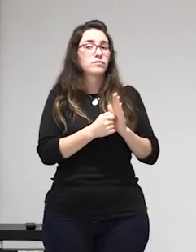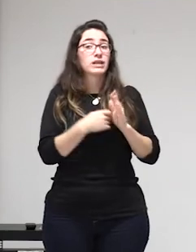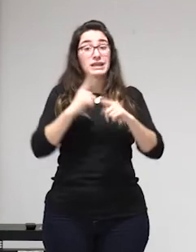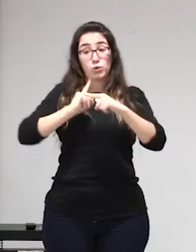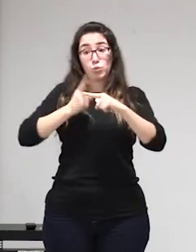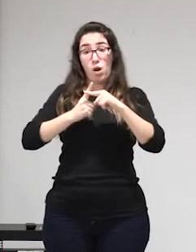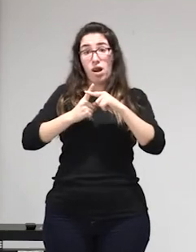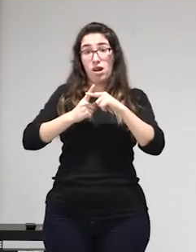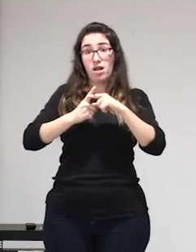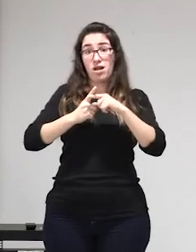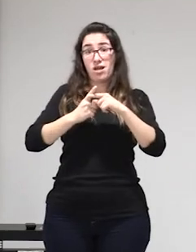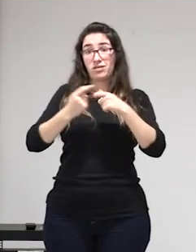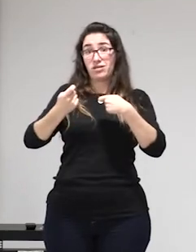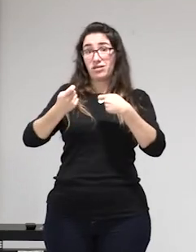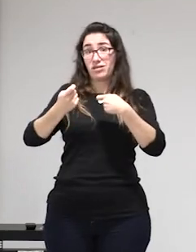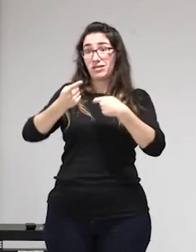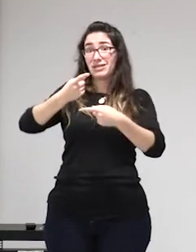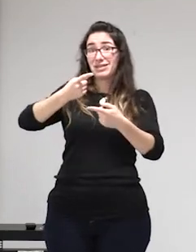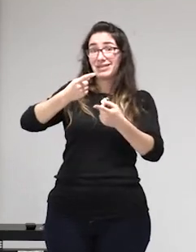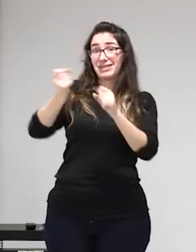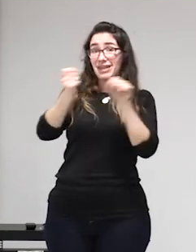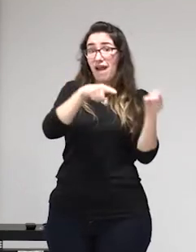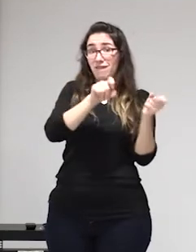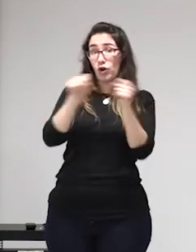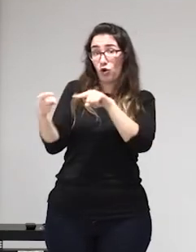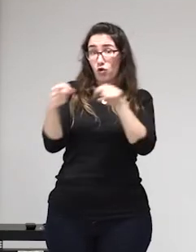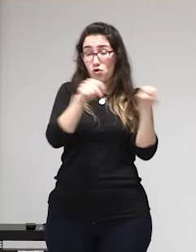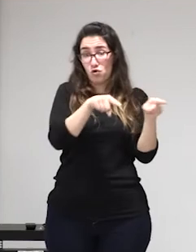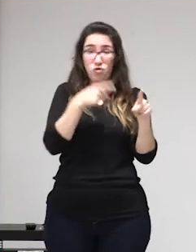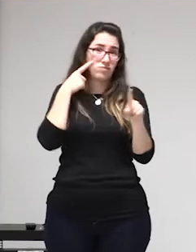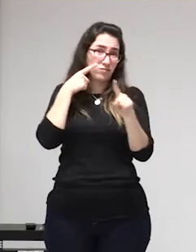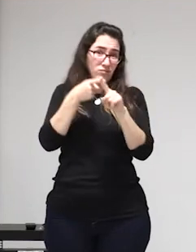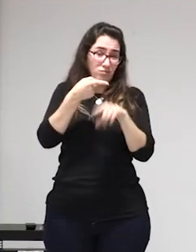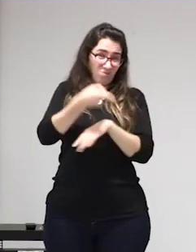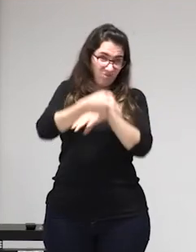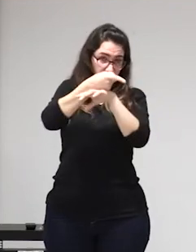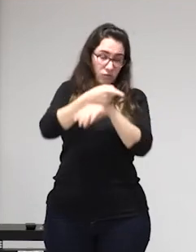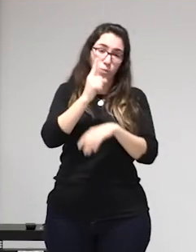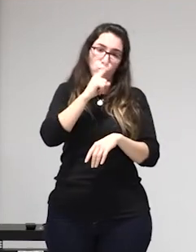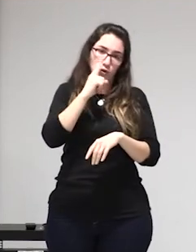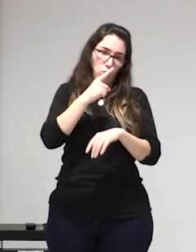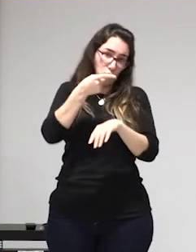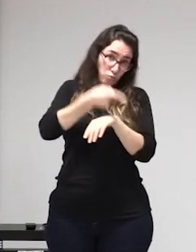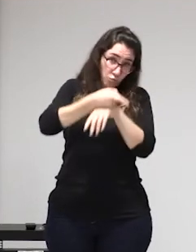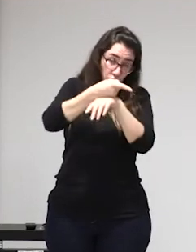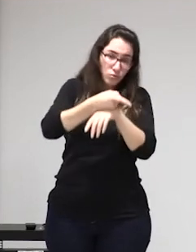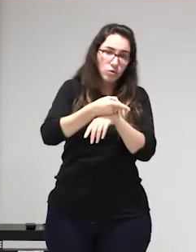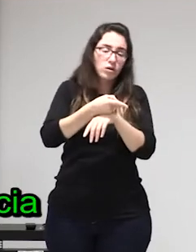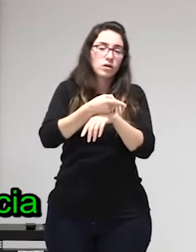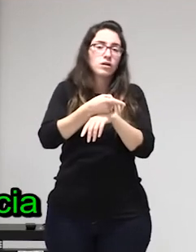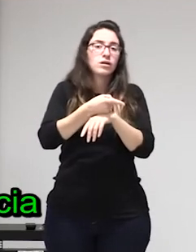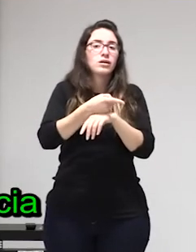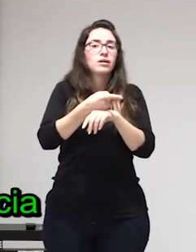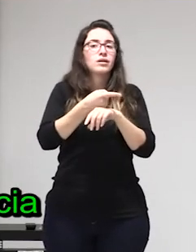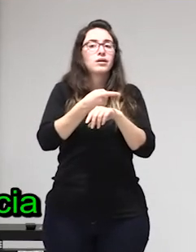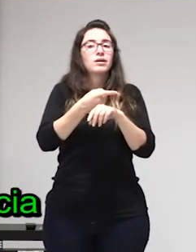no había trata yo busqué esta información bueno la Interpol lo que dice es precisamente lo contrario que